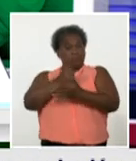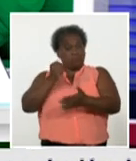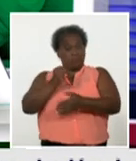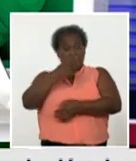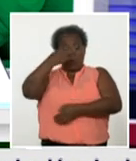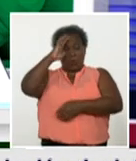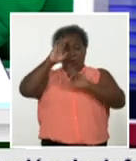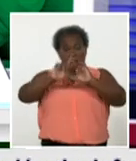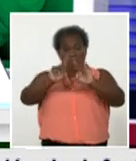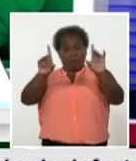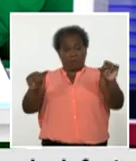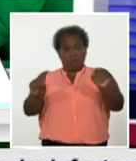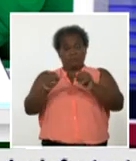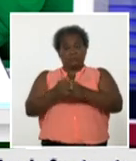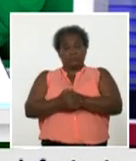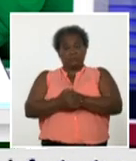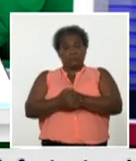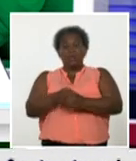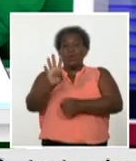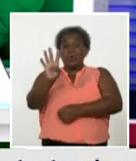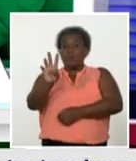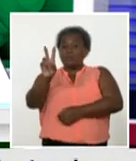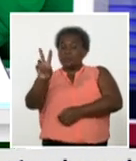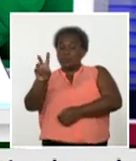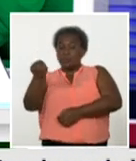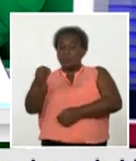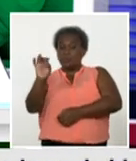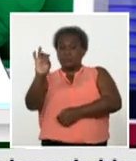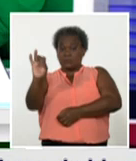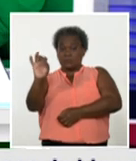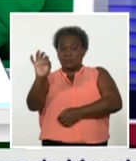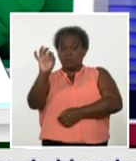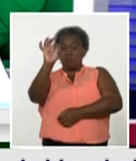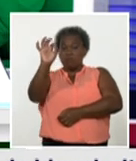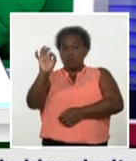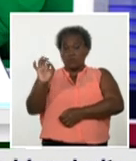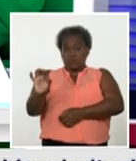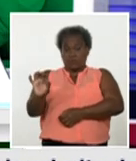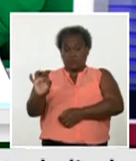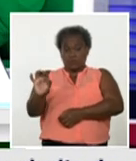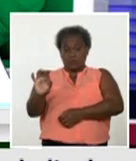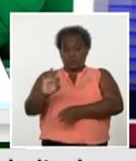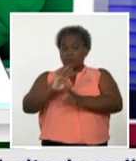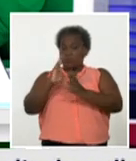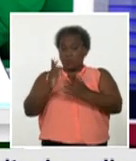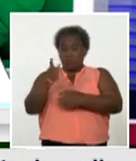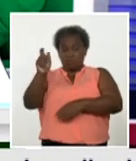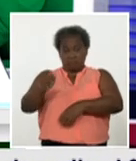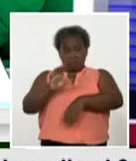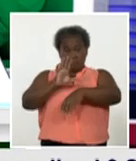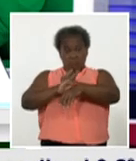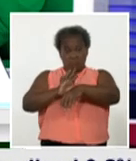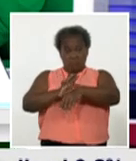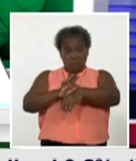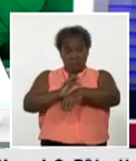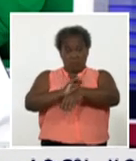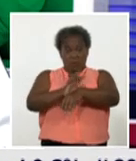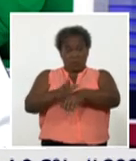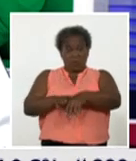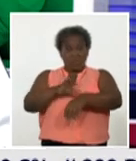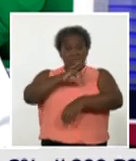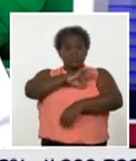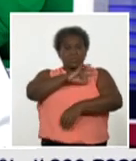El 42,7% de todos los diagnosticados ayer totalmente asintomático.